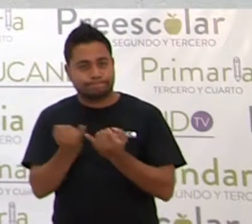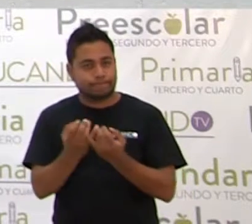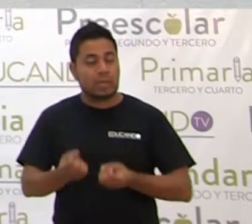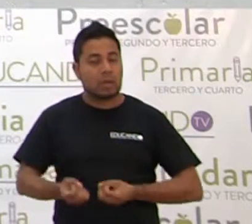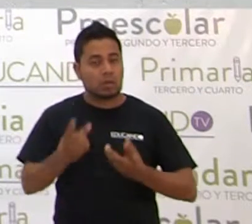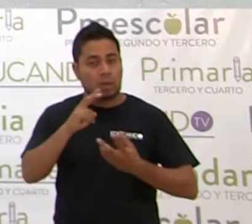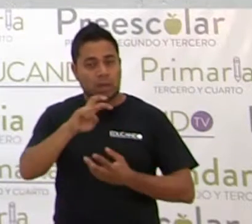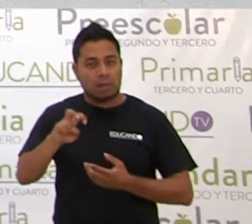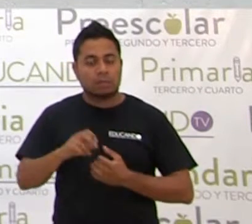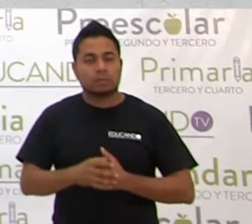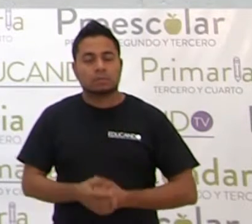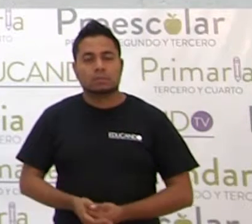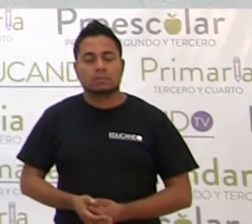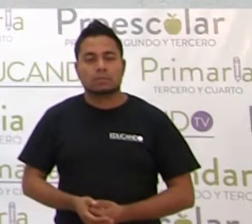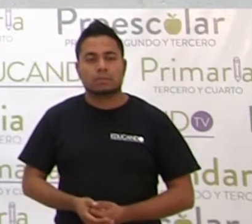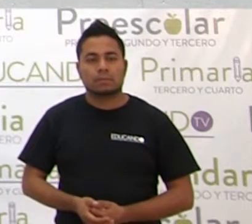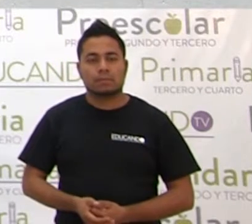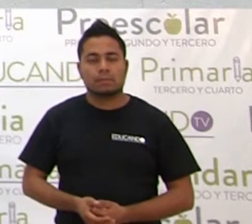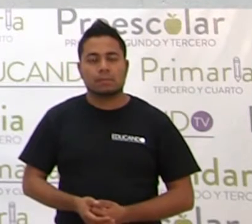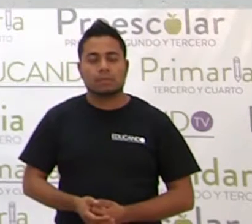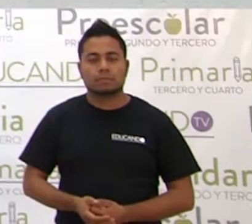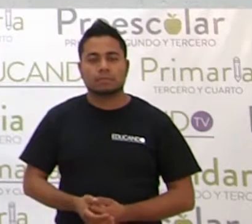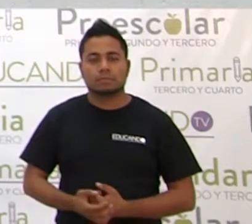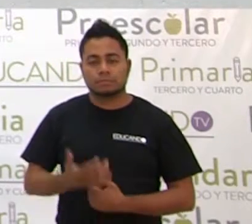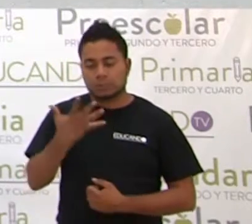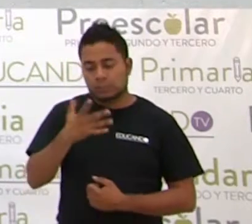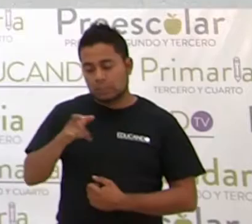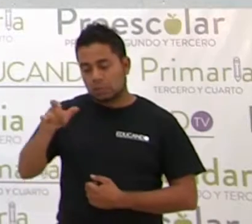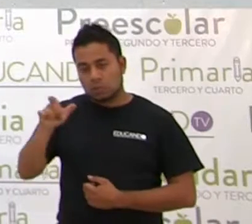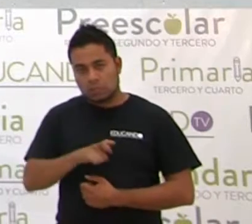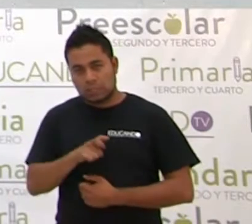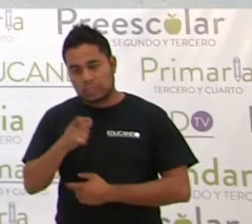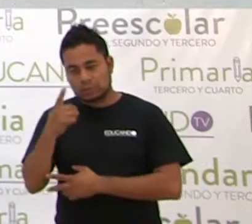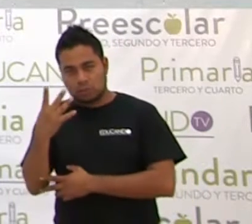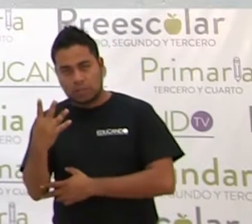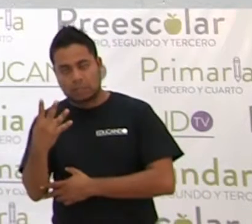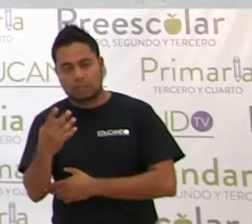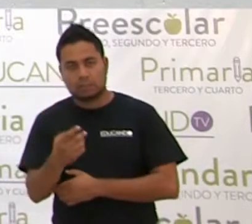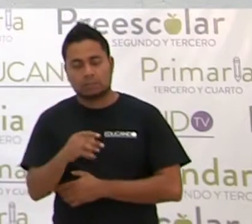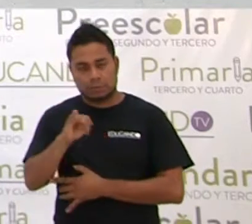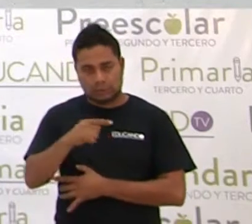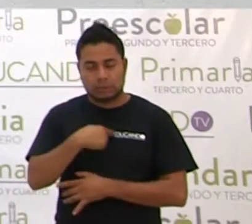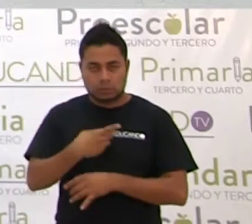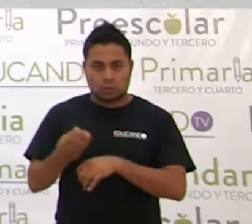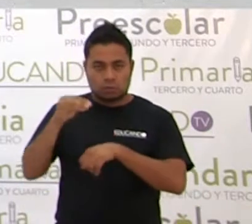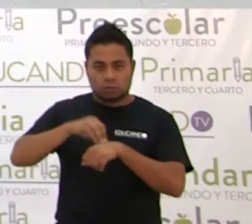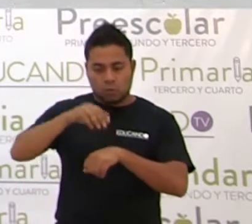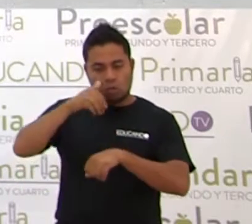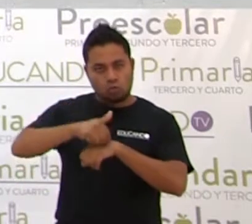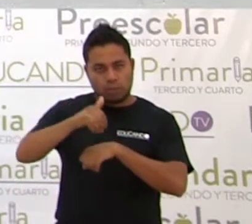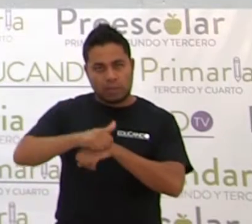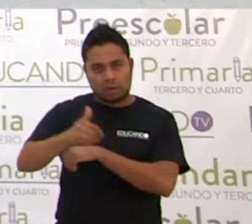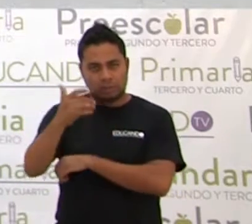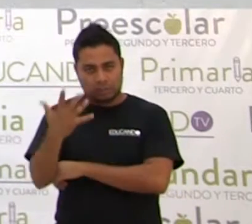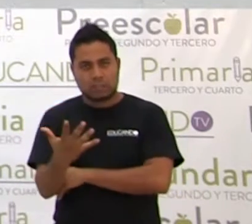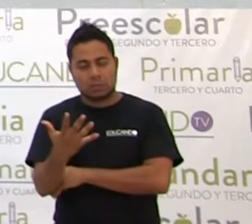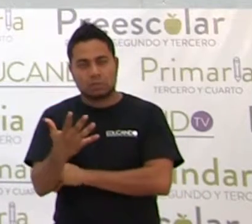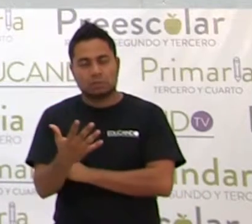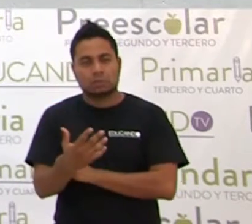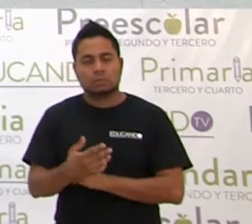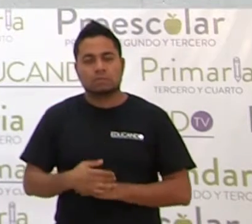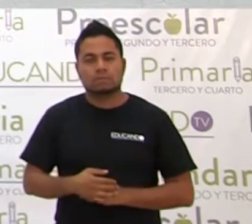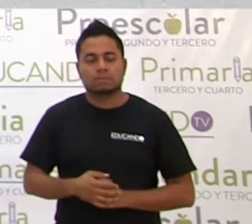a 5x cuarta, ¿sí? Ponemos el número 5, ¿sí?